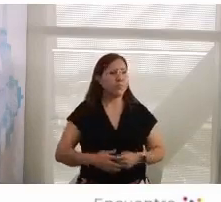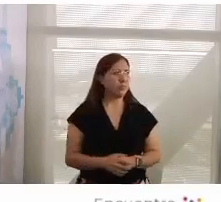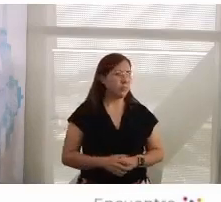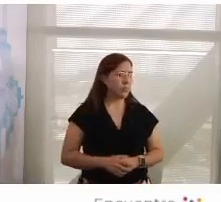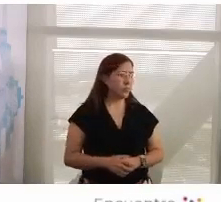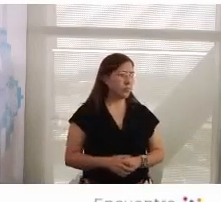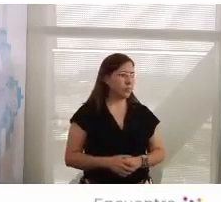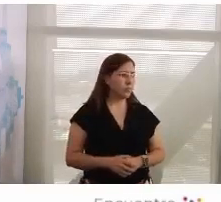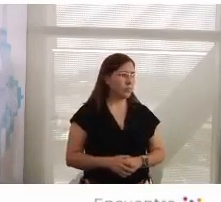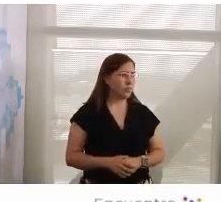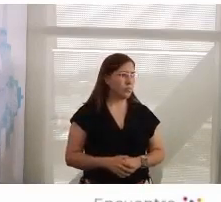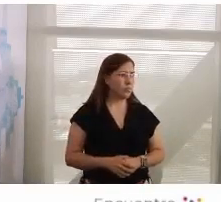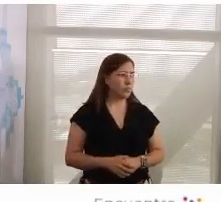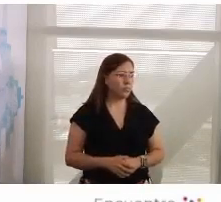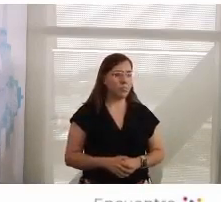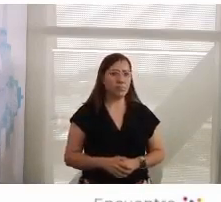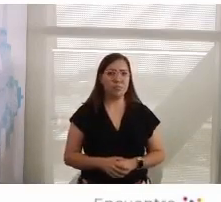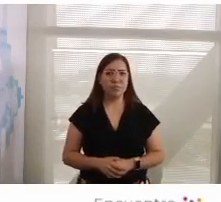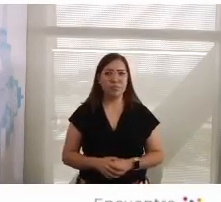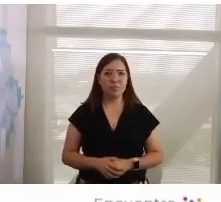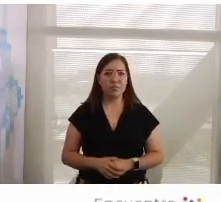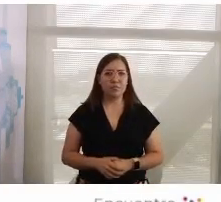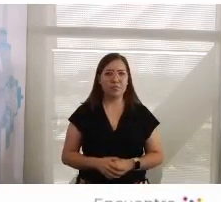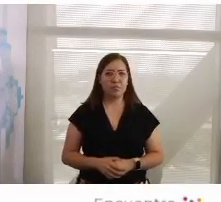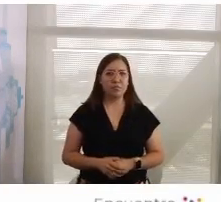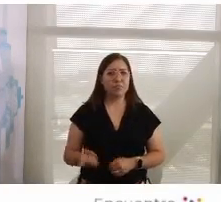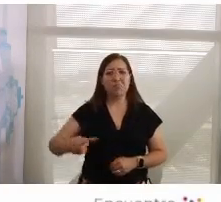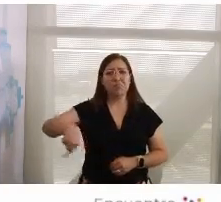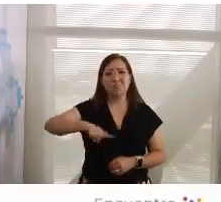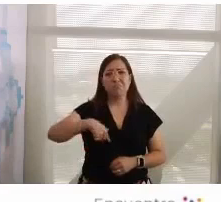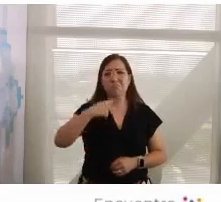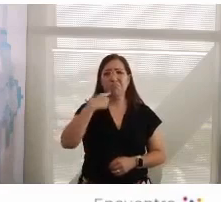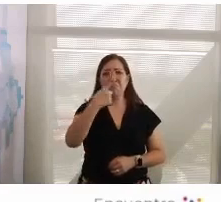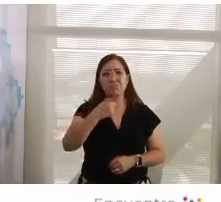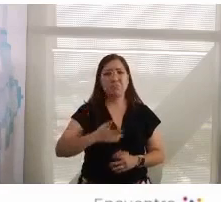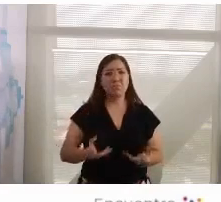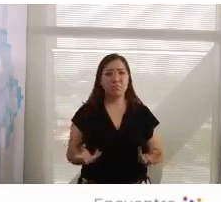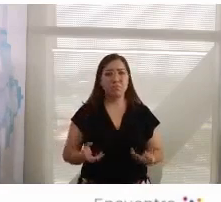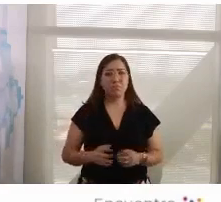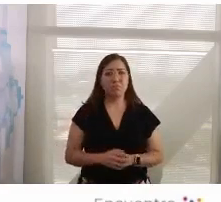poniendo acá, no se trata apenas de una,